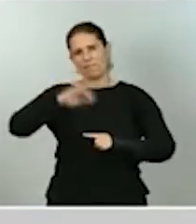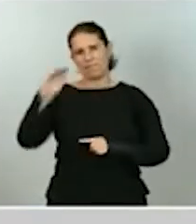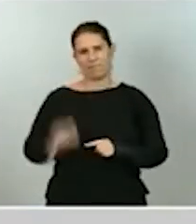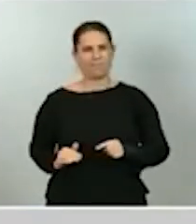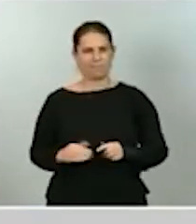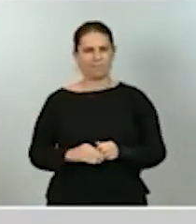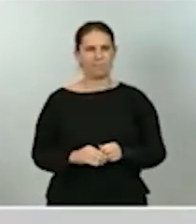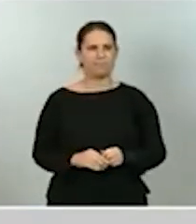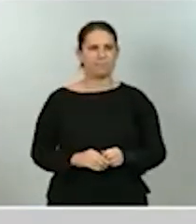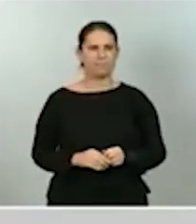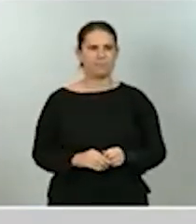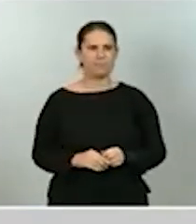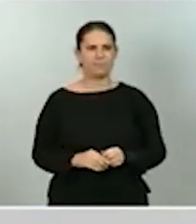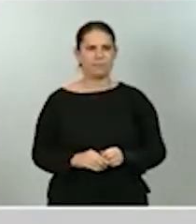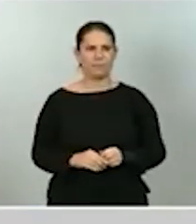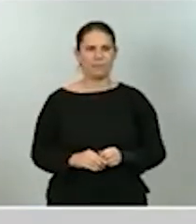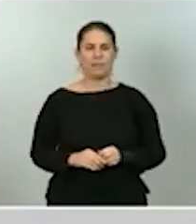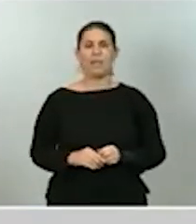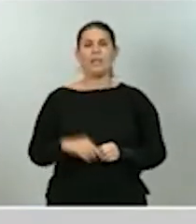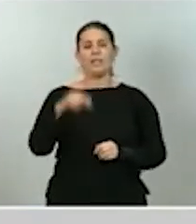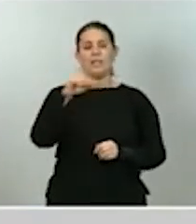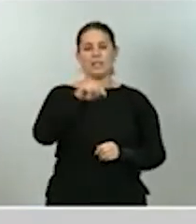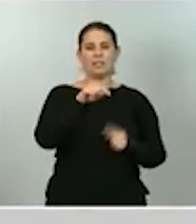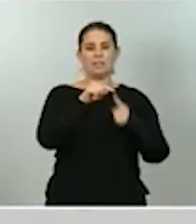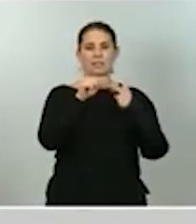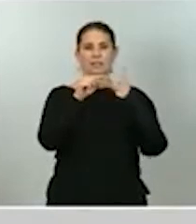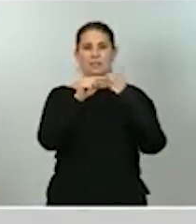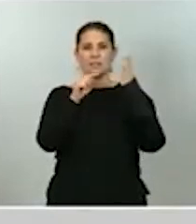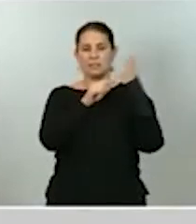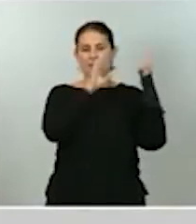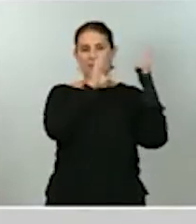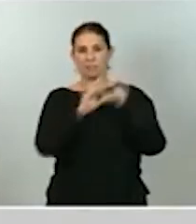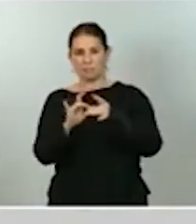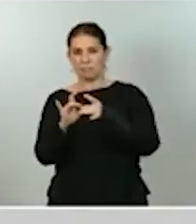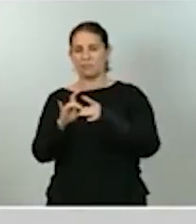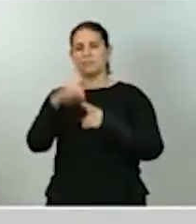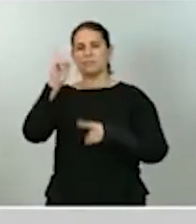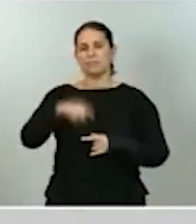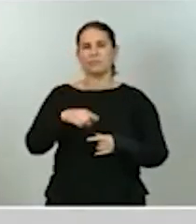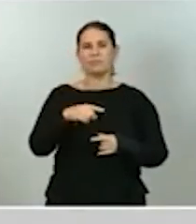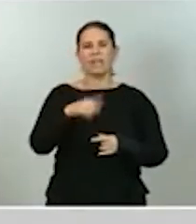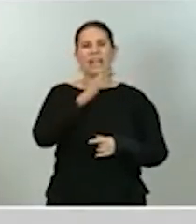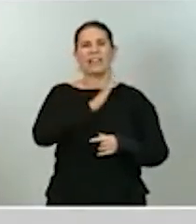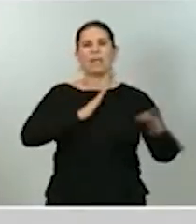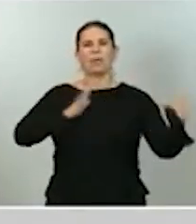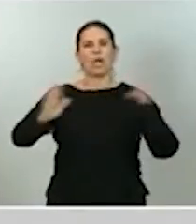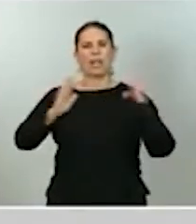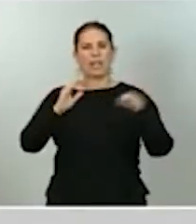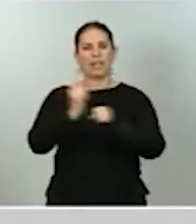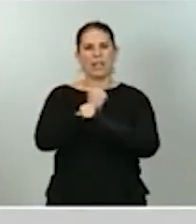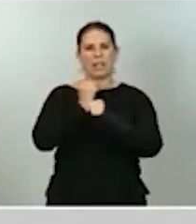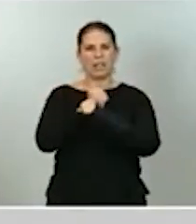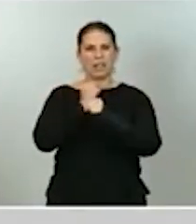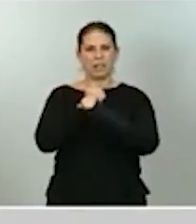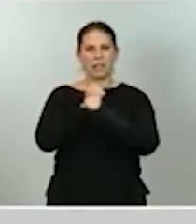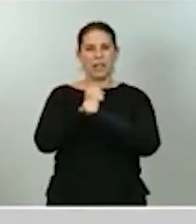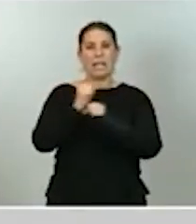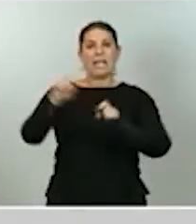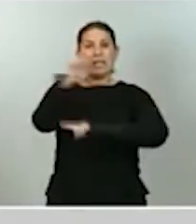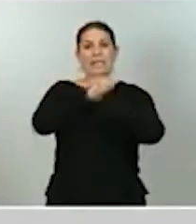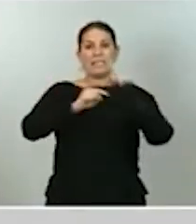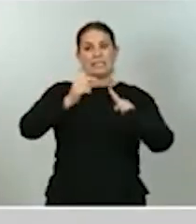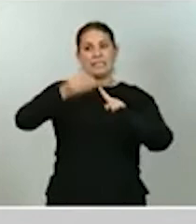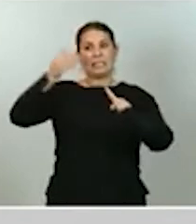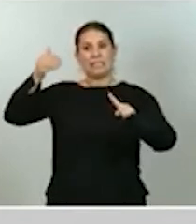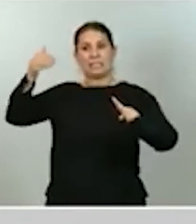podido unirse como factor de vulnerabilidad la alta temporalidad, que en crisis anteriores, incluso de